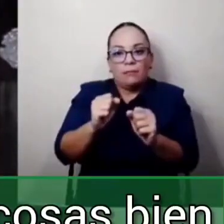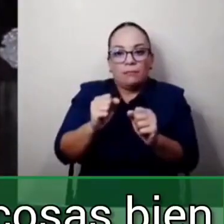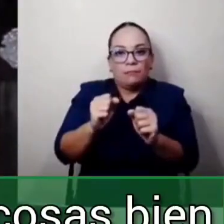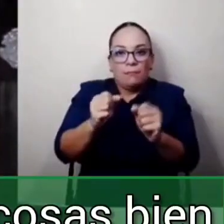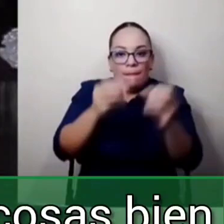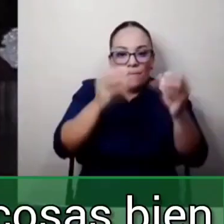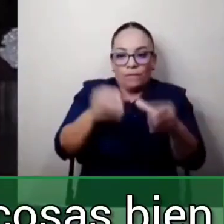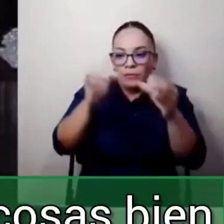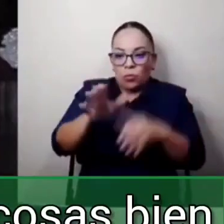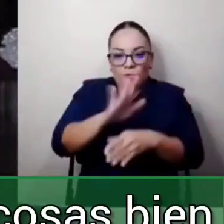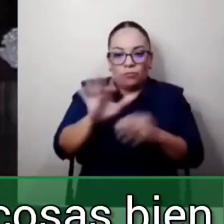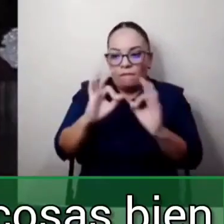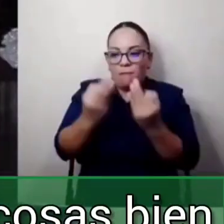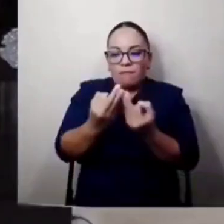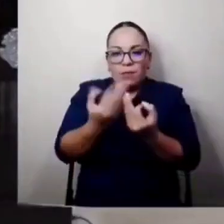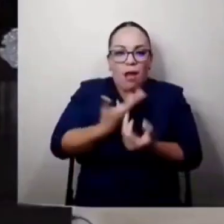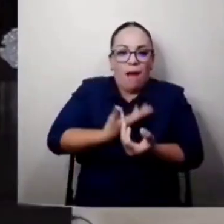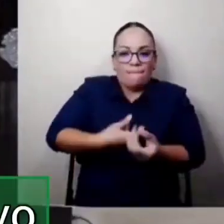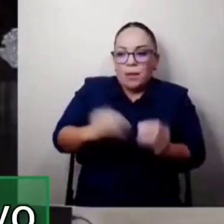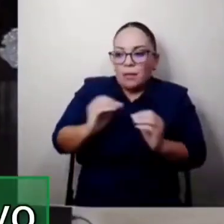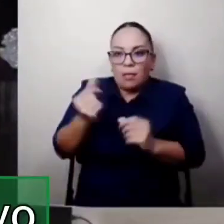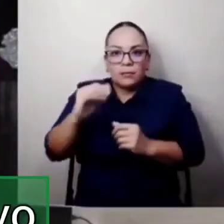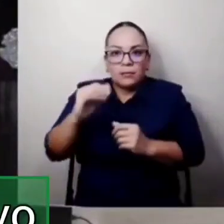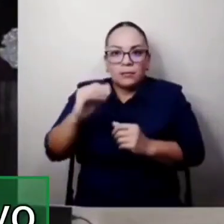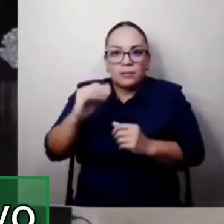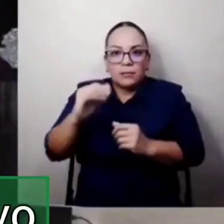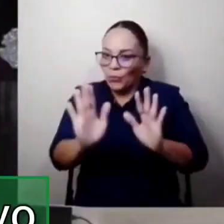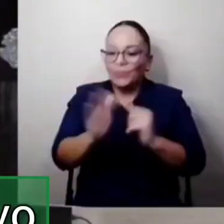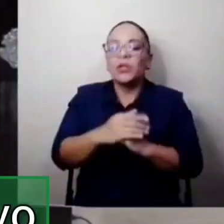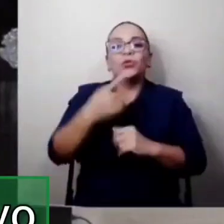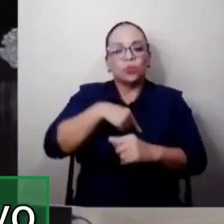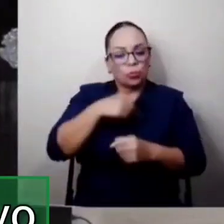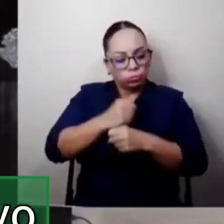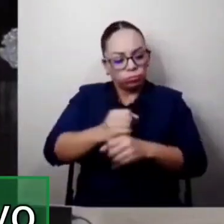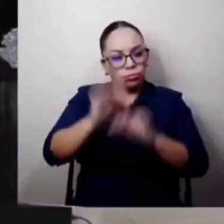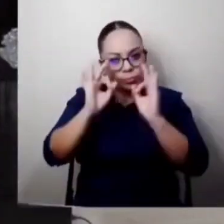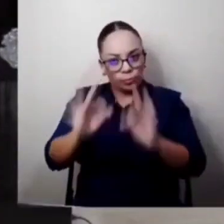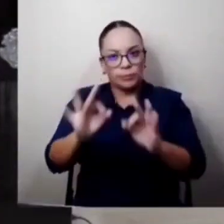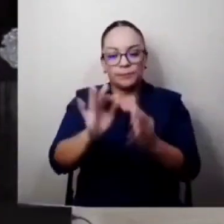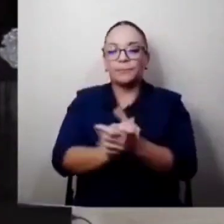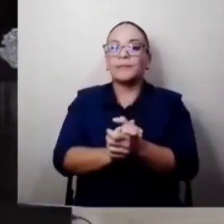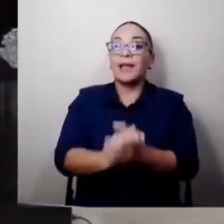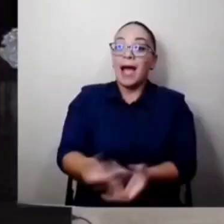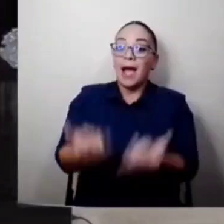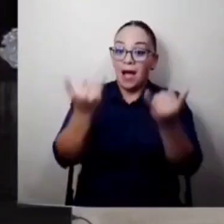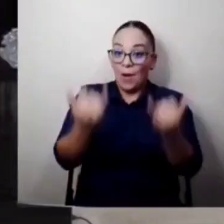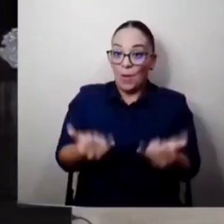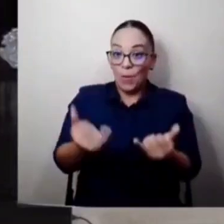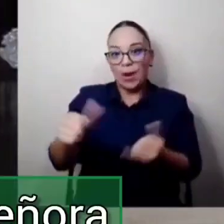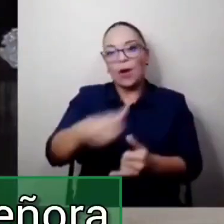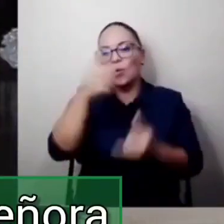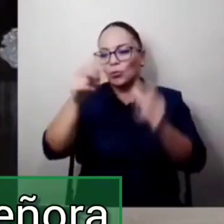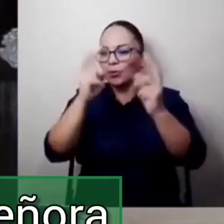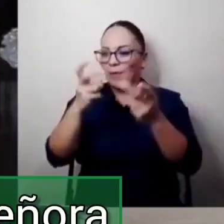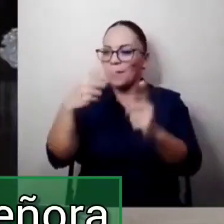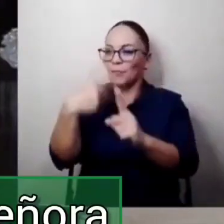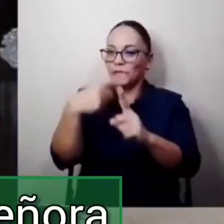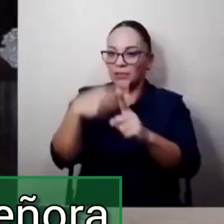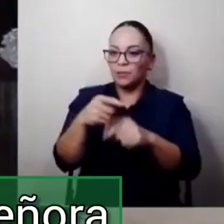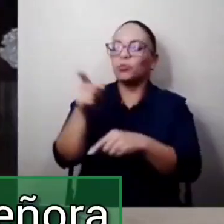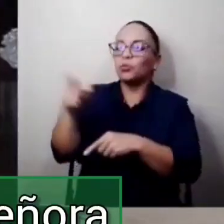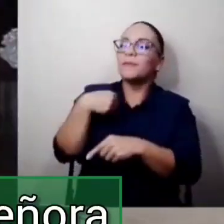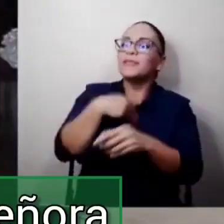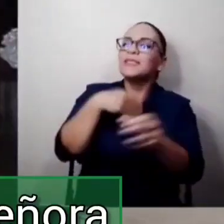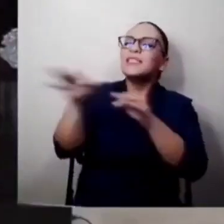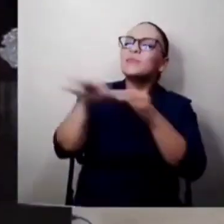hemos tratado de ir haciendo las cosas bien. Ahora, este es otro paso positivo, pero explíquenle a la gente qué significa esto en la